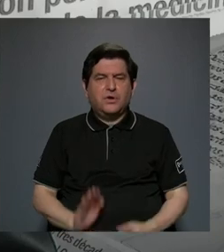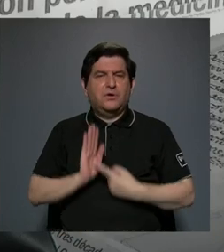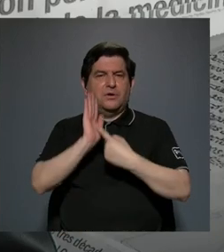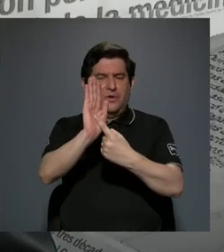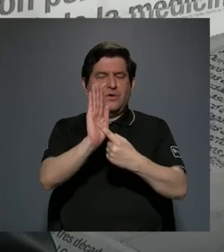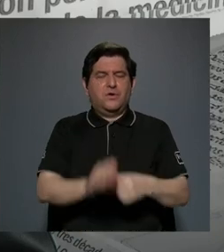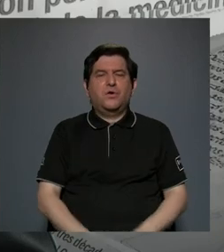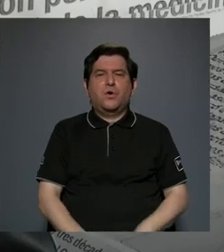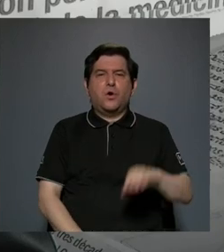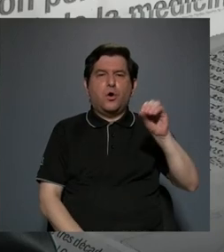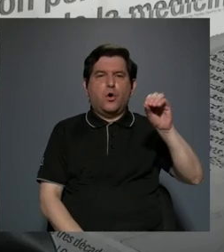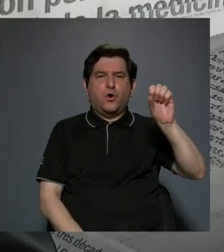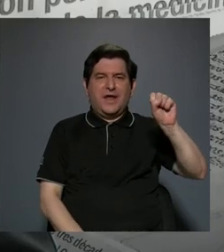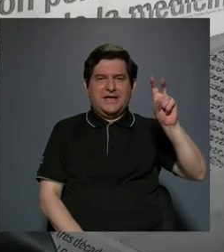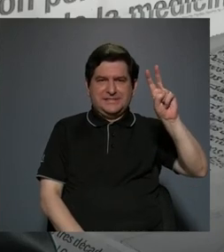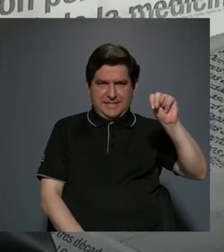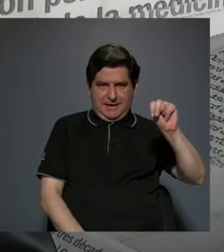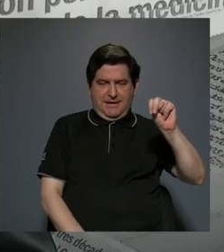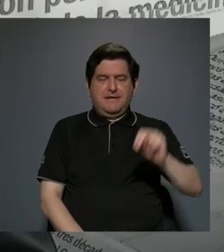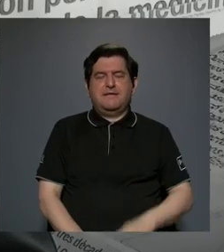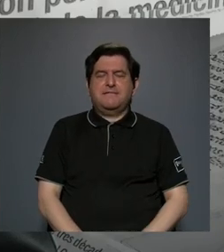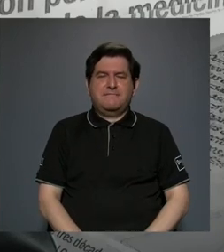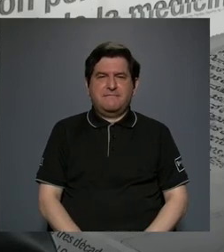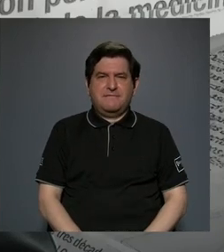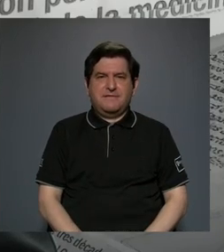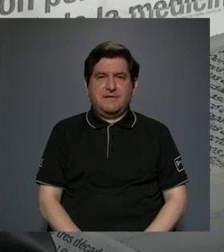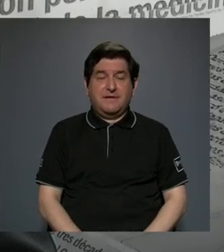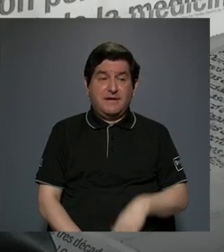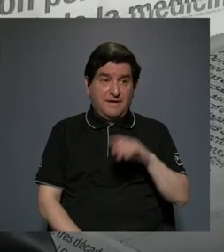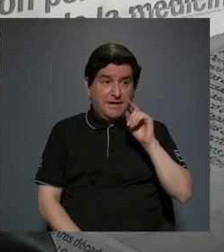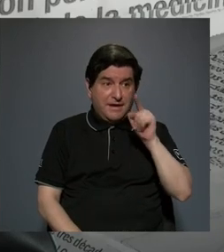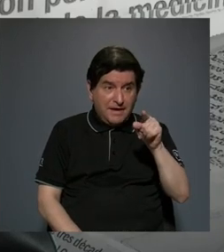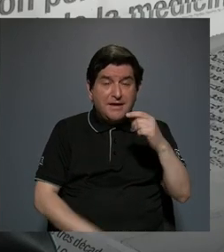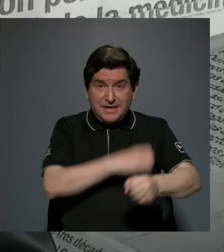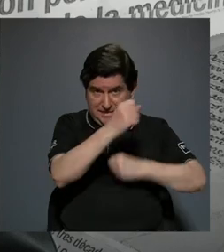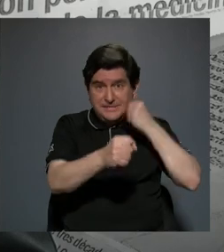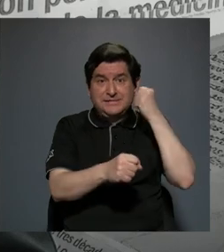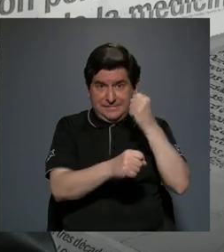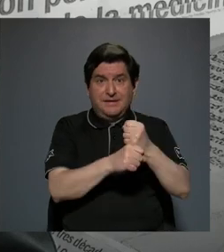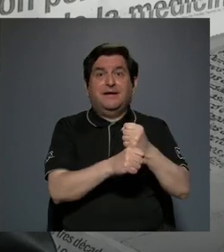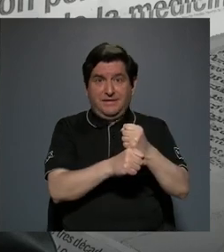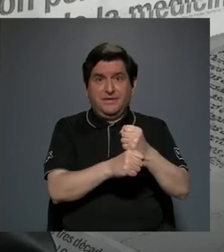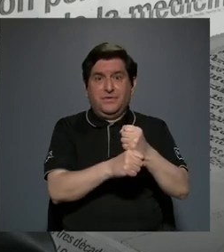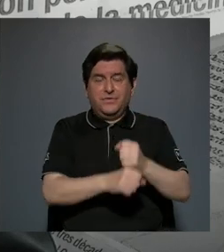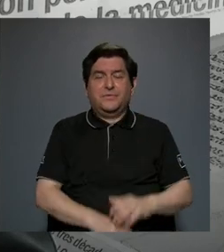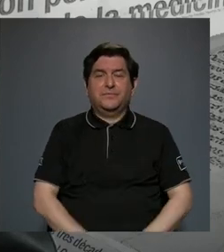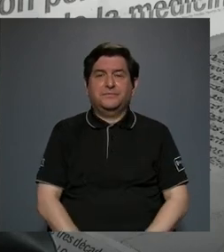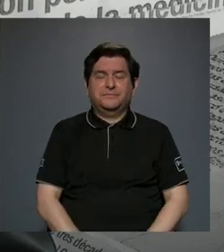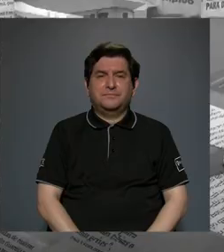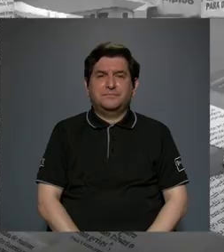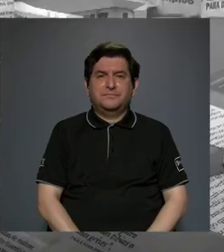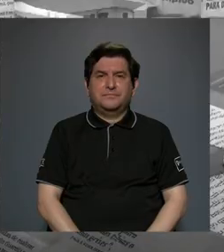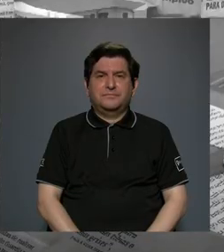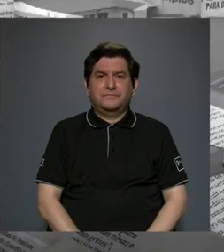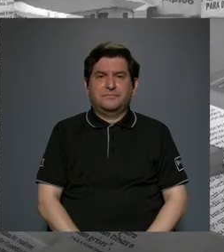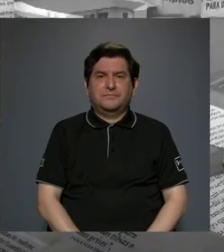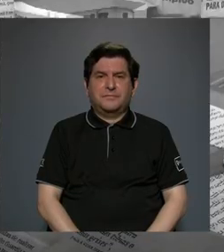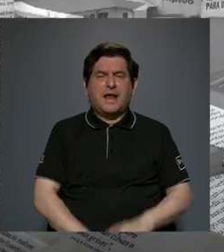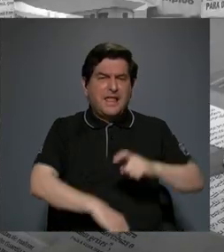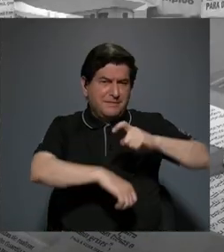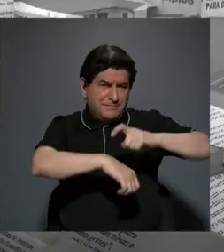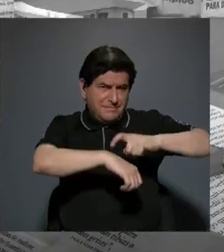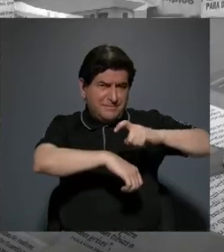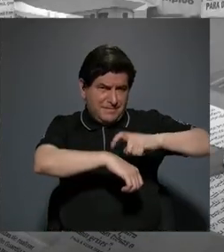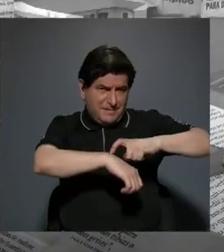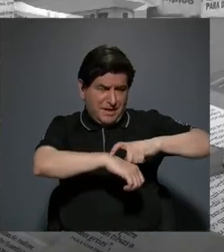presentación de la orquesta sinfónica nacional en ese año de cuando bueno en esos años